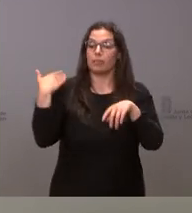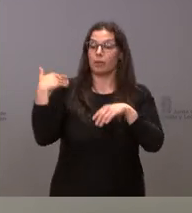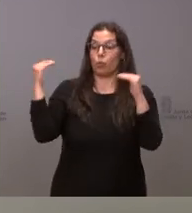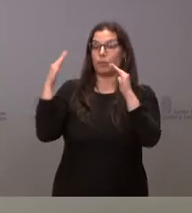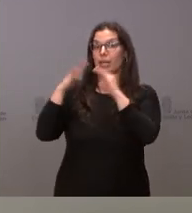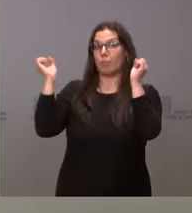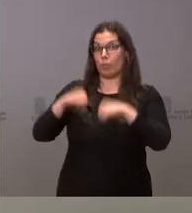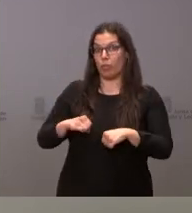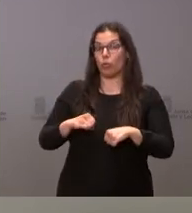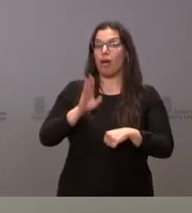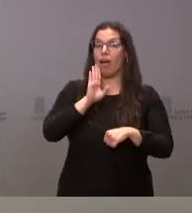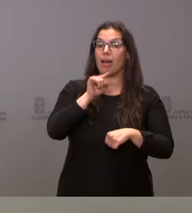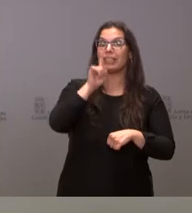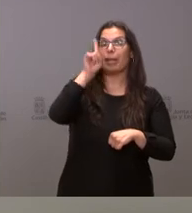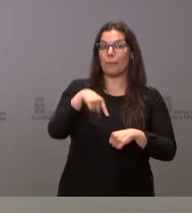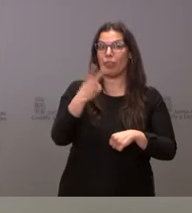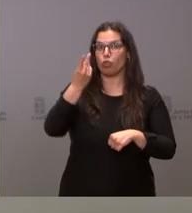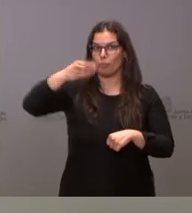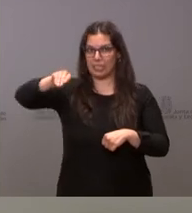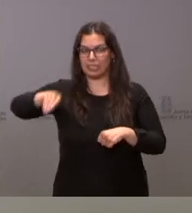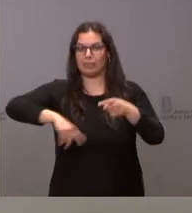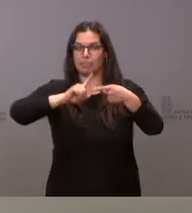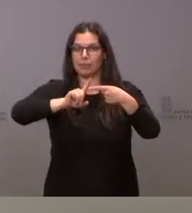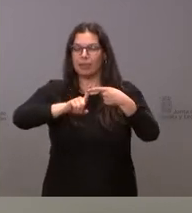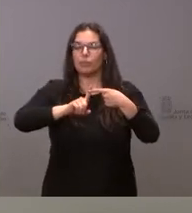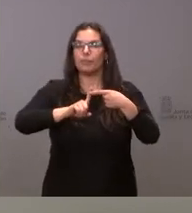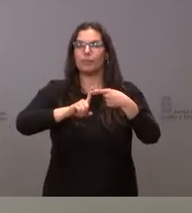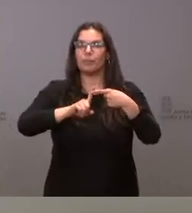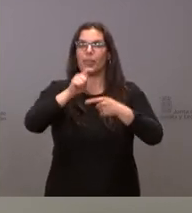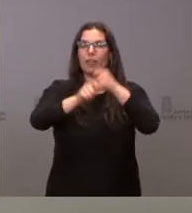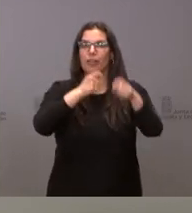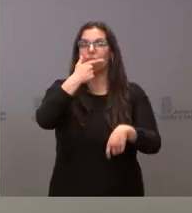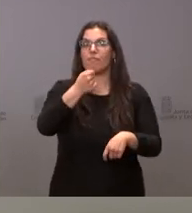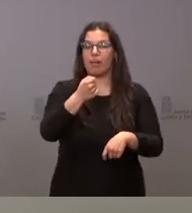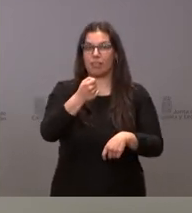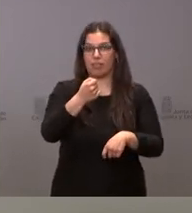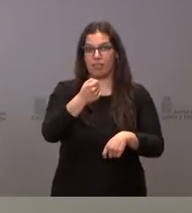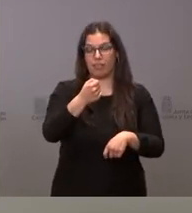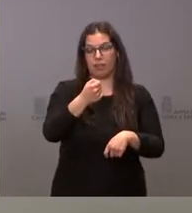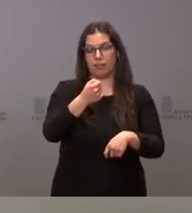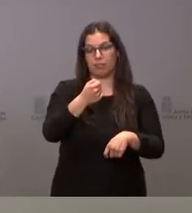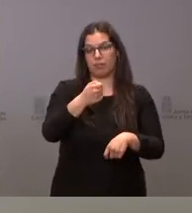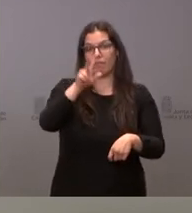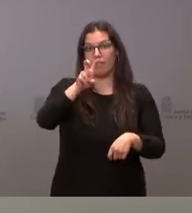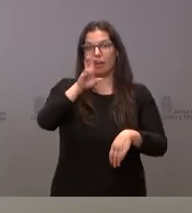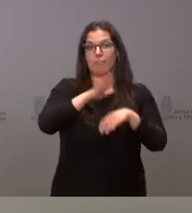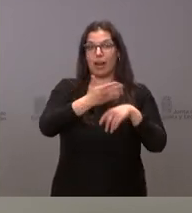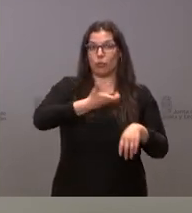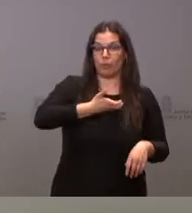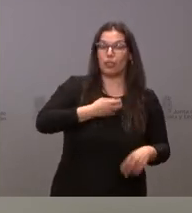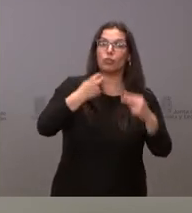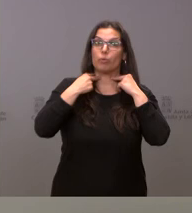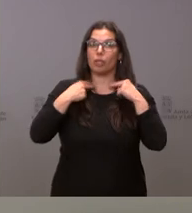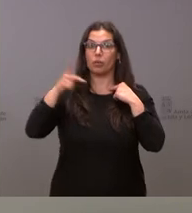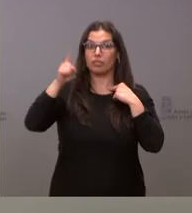cosas añadidas, que es, en primer lugar, posibilitar, haciéndolo extensivo al conjunto de las corporaciones locales, que